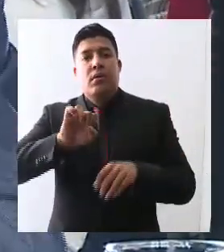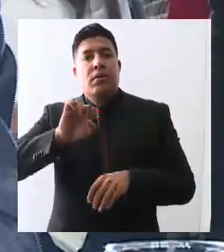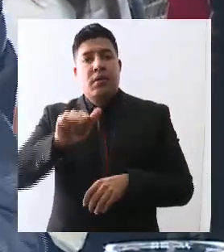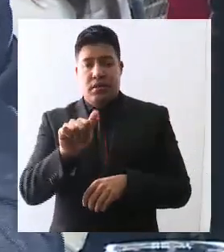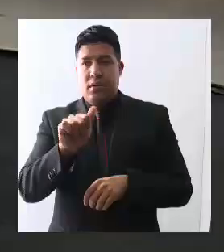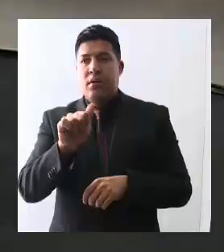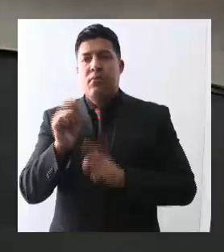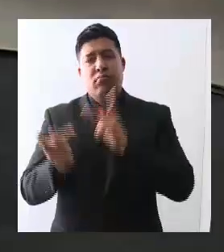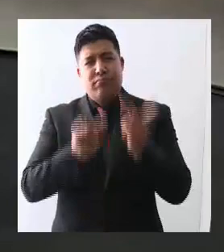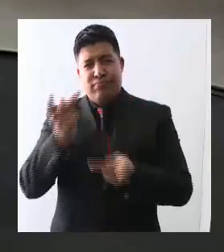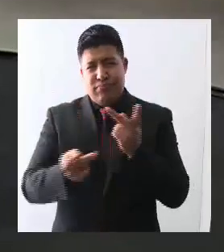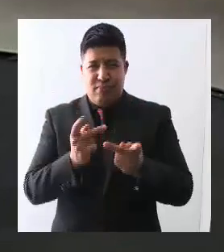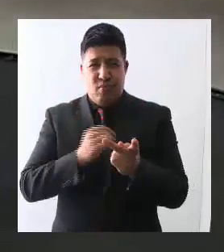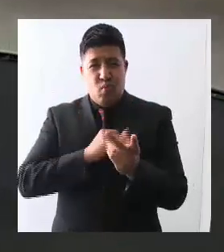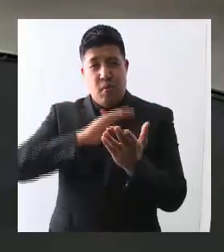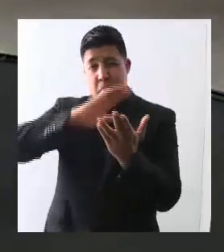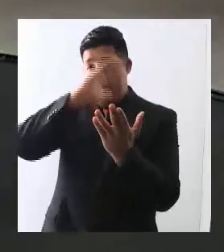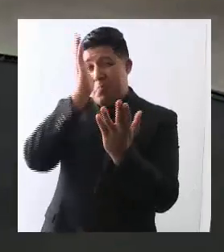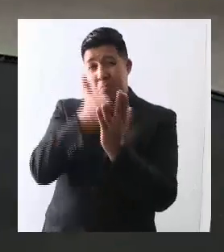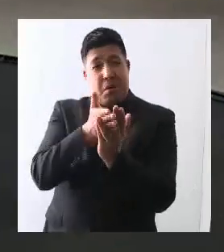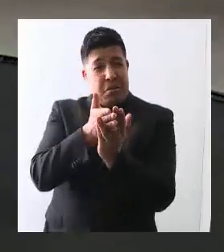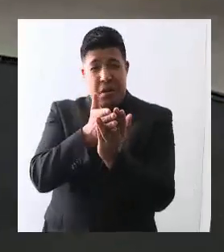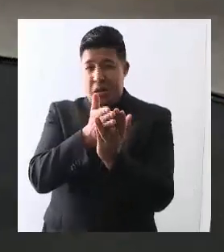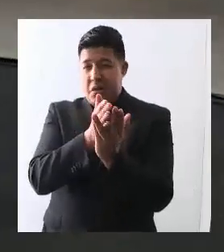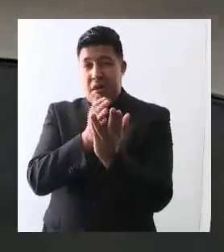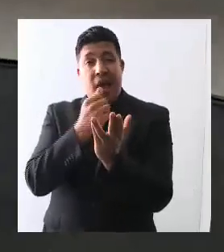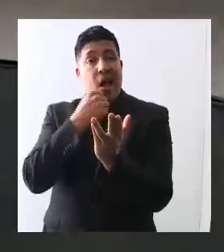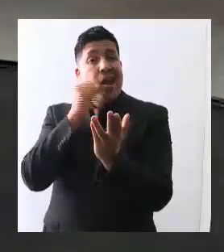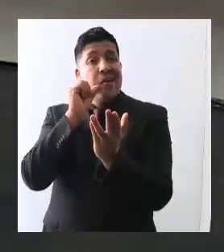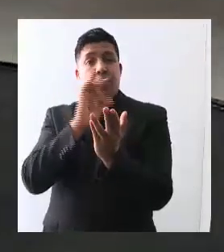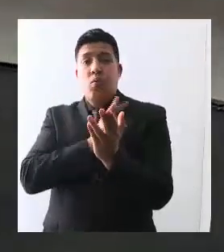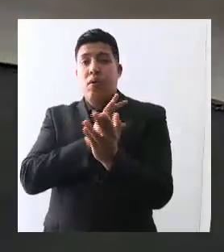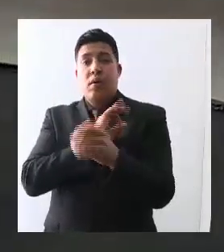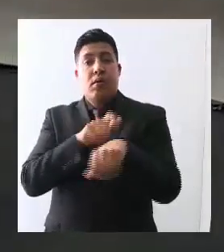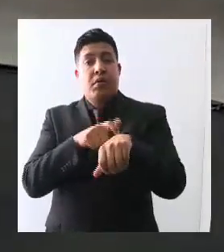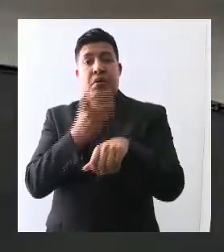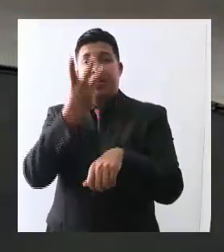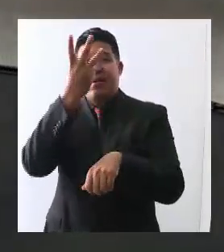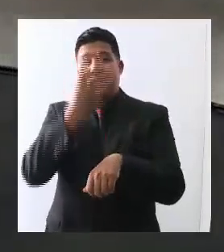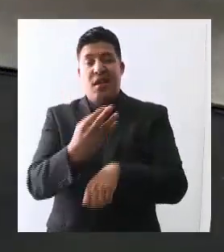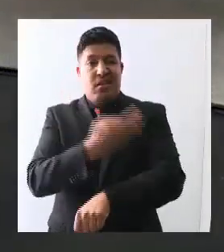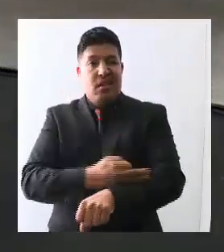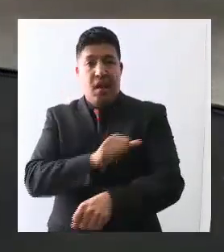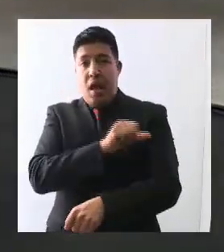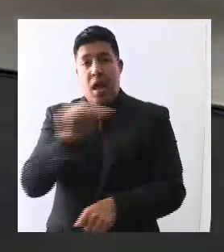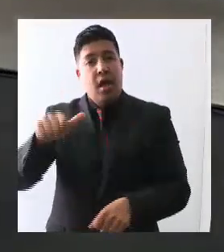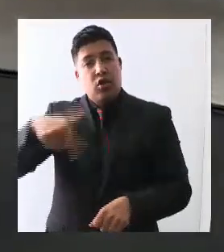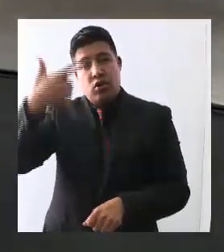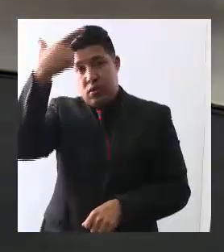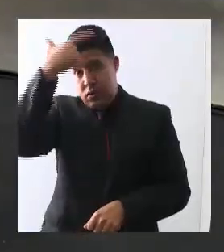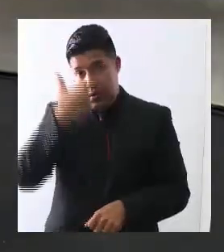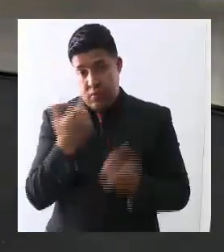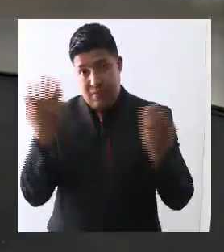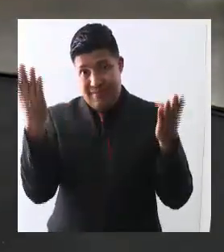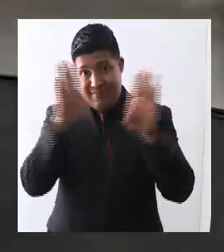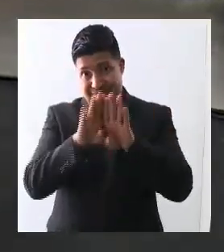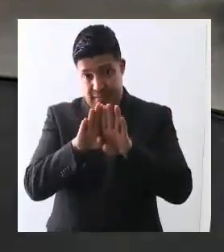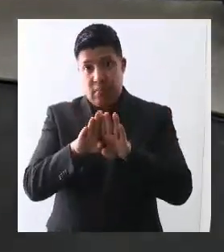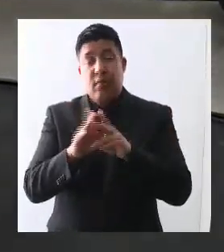Casi la mitad de las preguntas se hicieron ayer entre las 3 y media de la tarde y las 12 de la noche en que se cerró la plataforma.